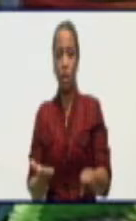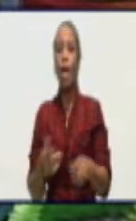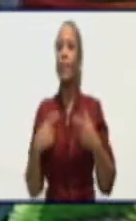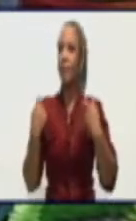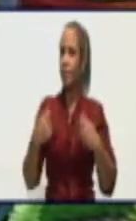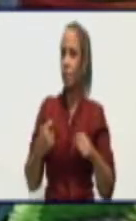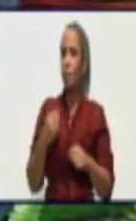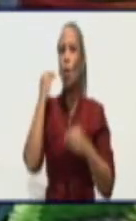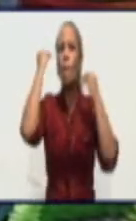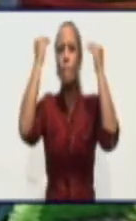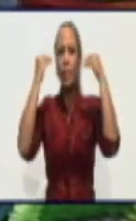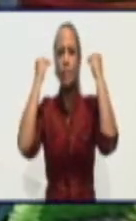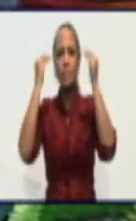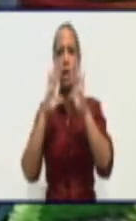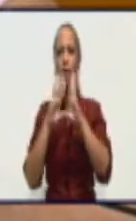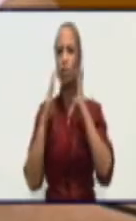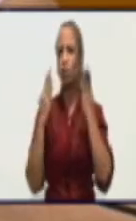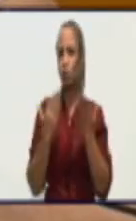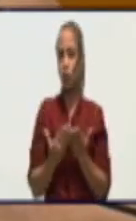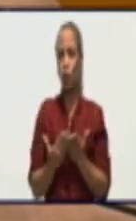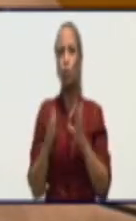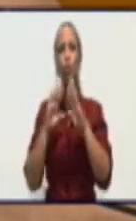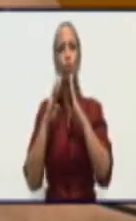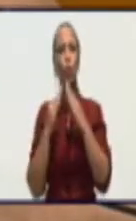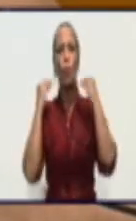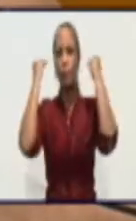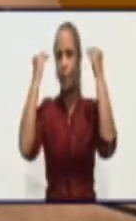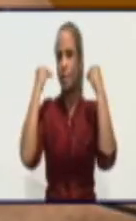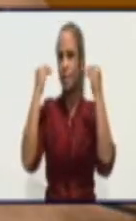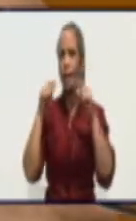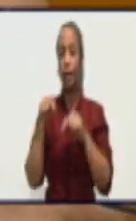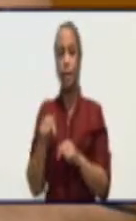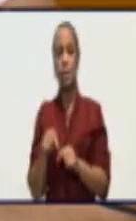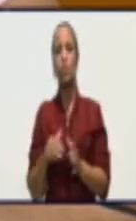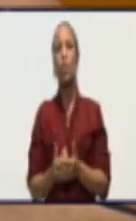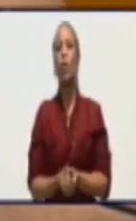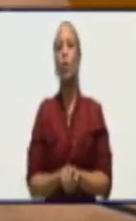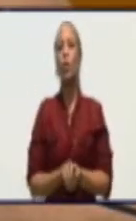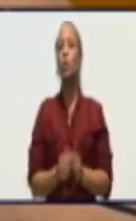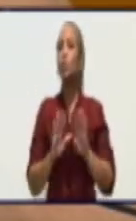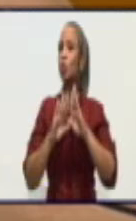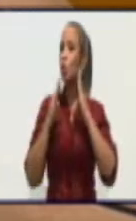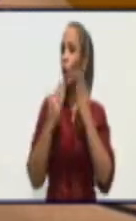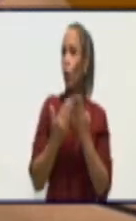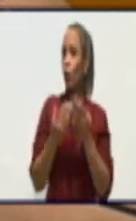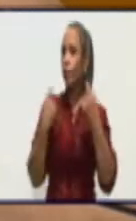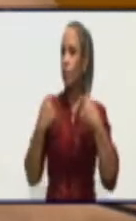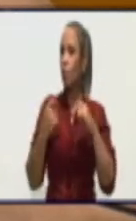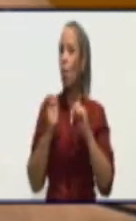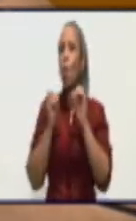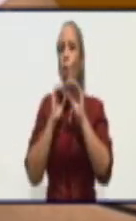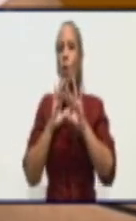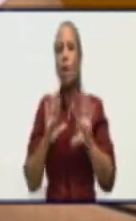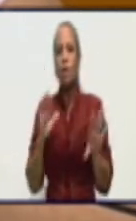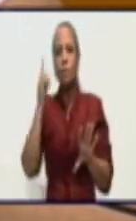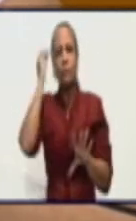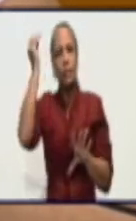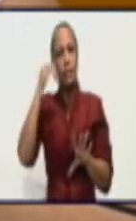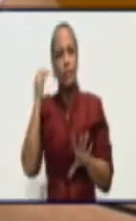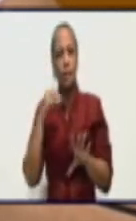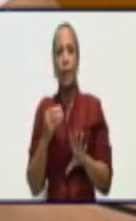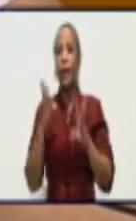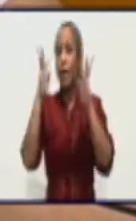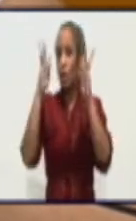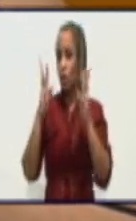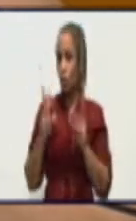debemos pensar todos todos todos tenemos que pensar en eso y todos tenemos que tener claro también que a pesar de el número